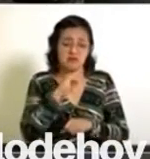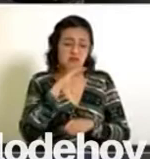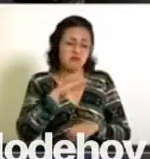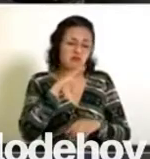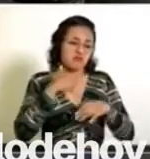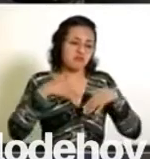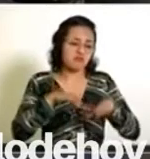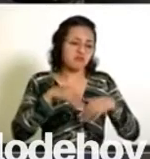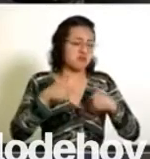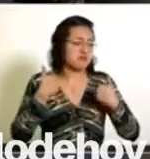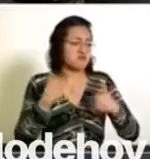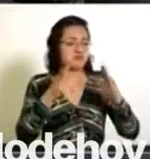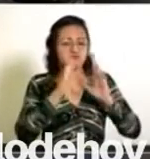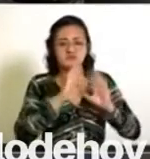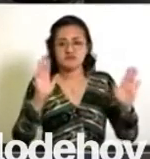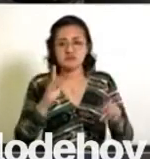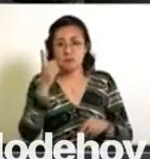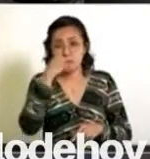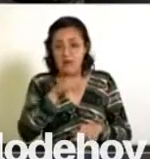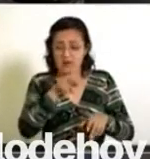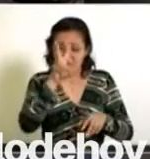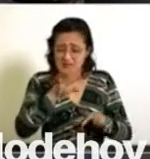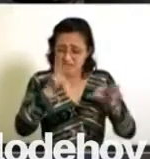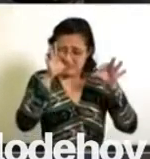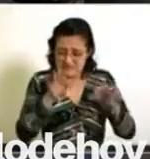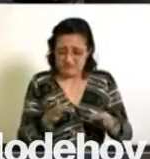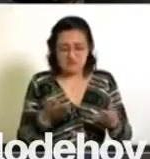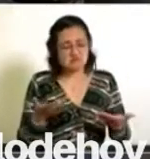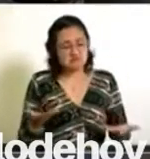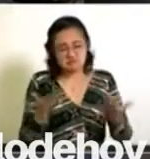normas oficiales aplicables para garantizar la calidad.